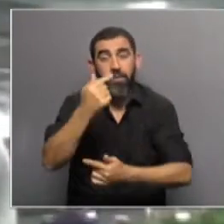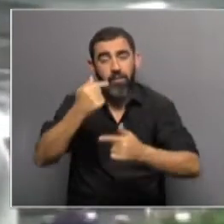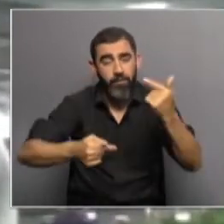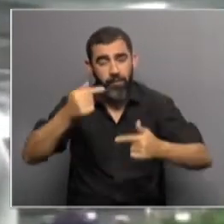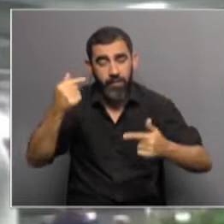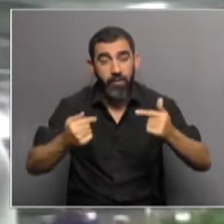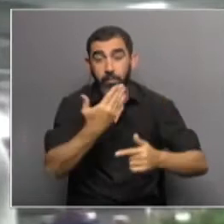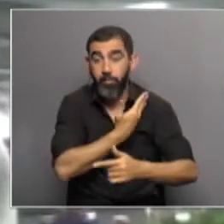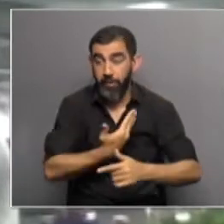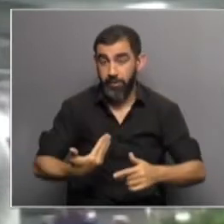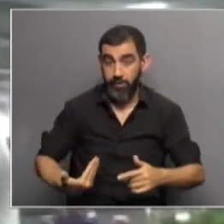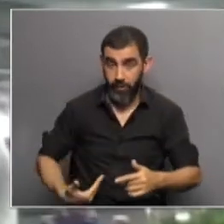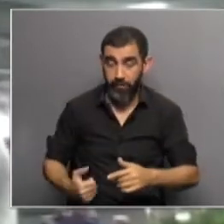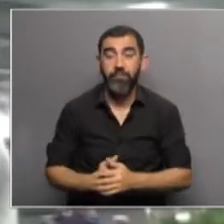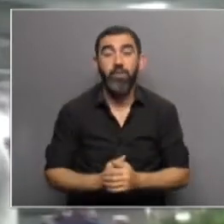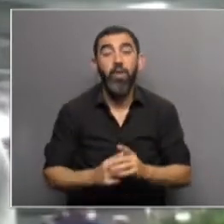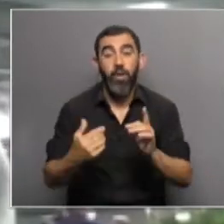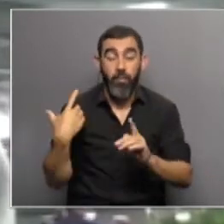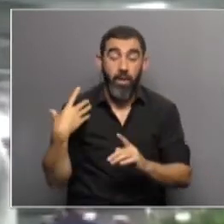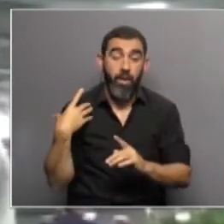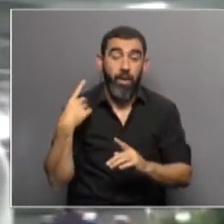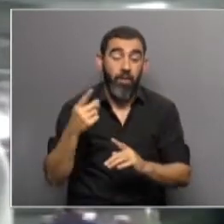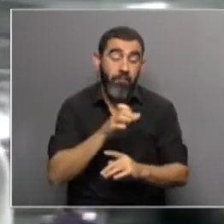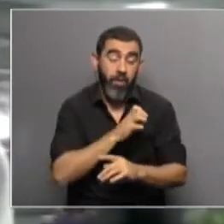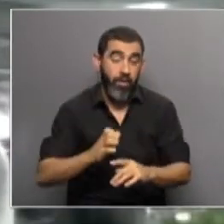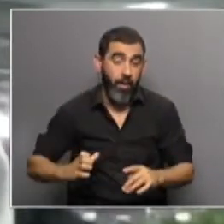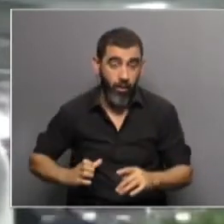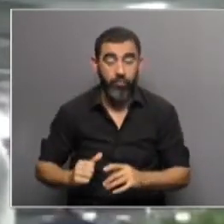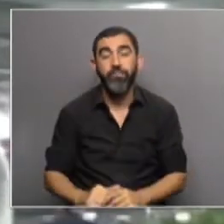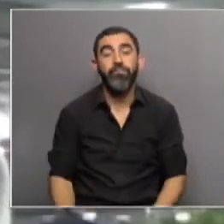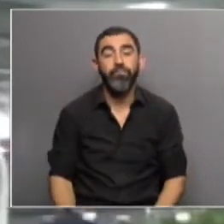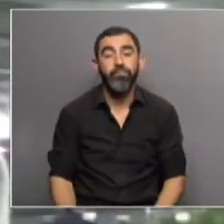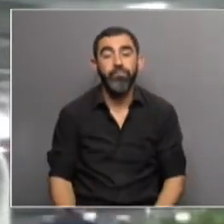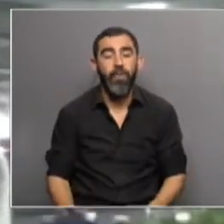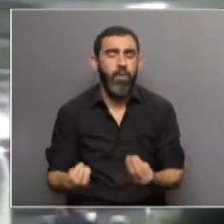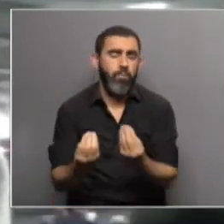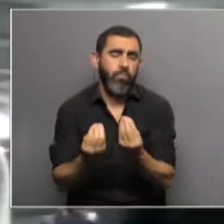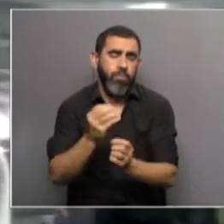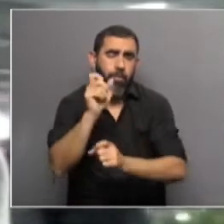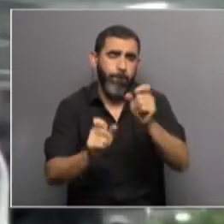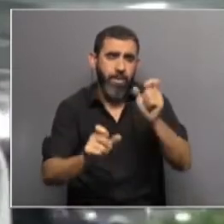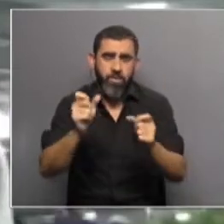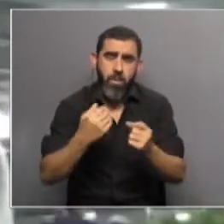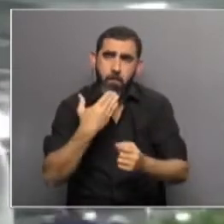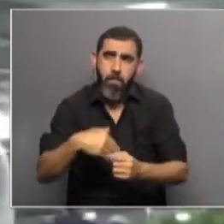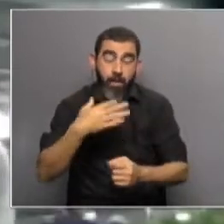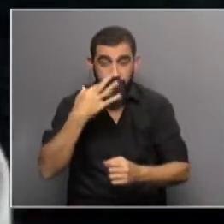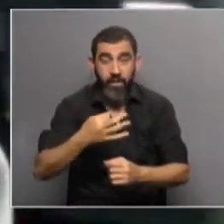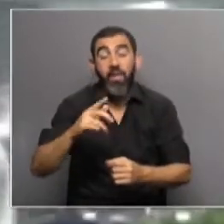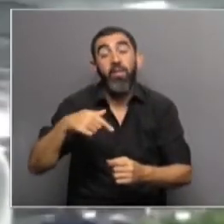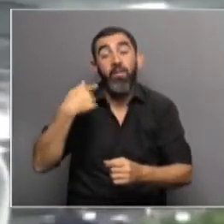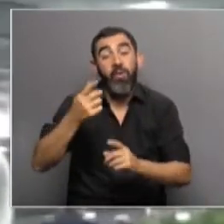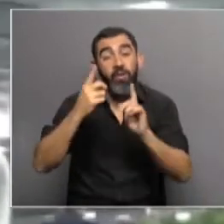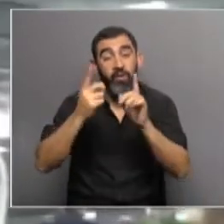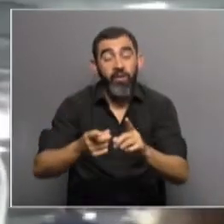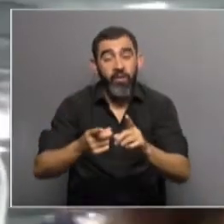presidentes y jefes de Estado. La cantidad de gente, la verdad que impresionante. Y bueno, después por otro